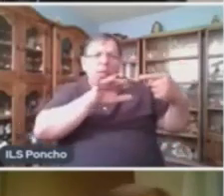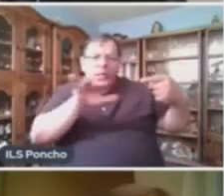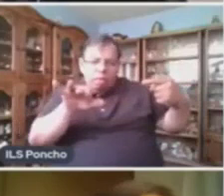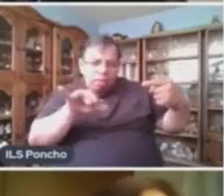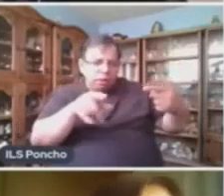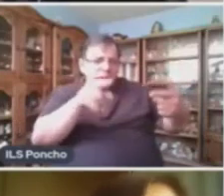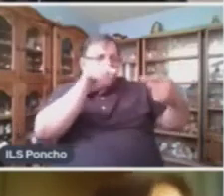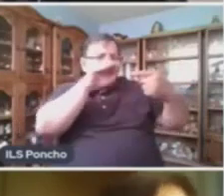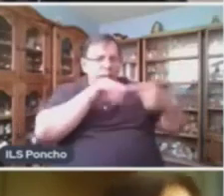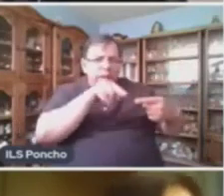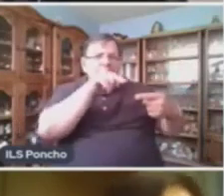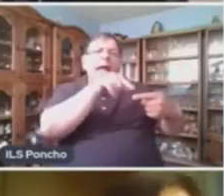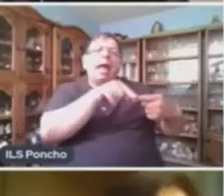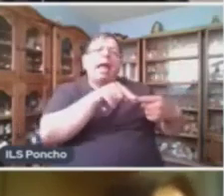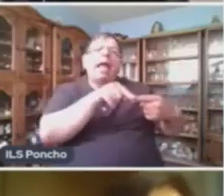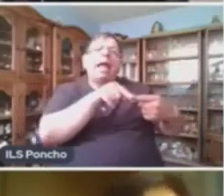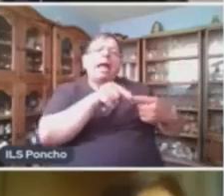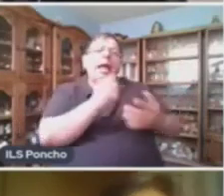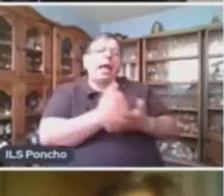reconocer ese tipo de texto.